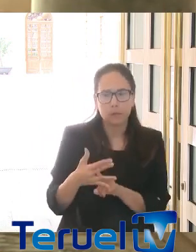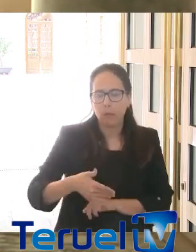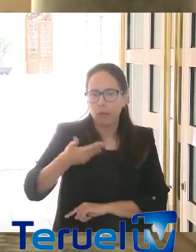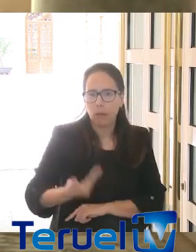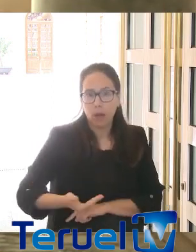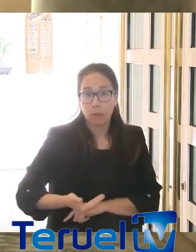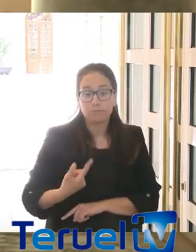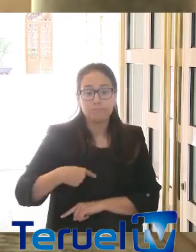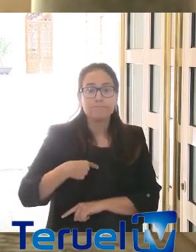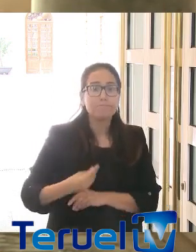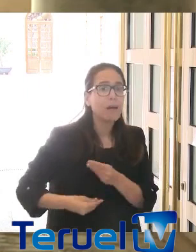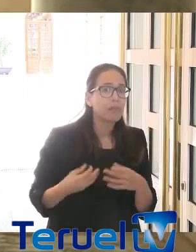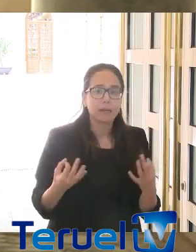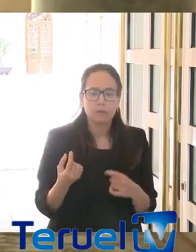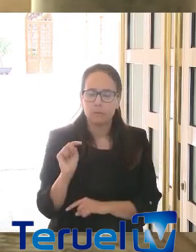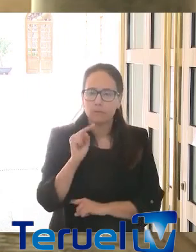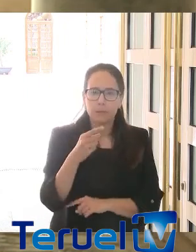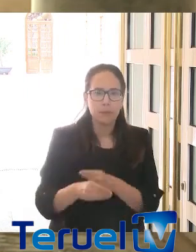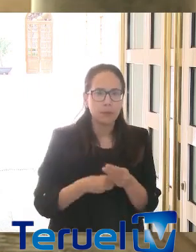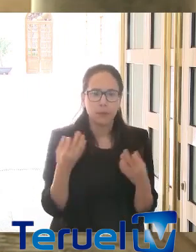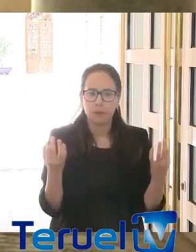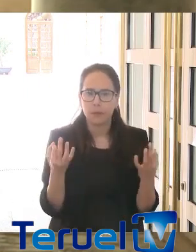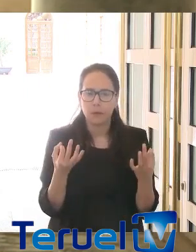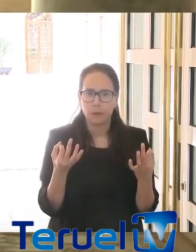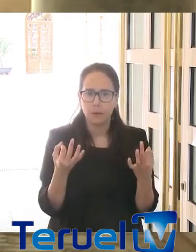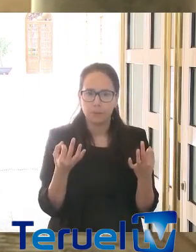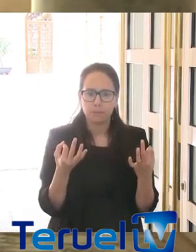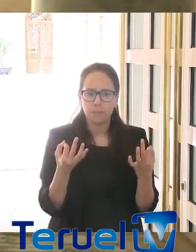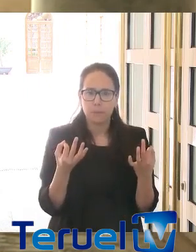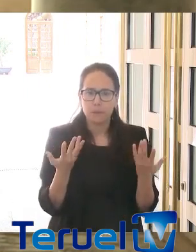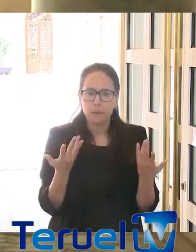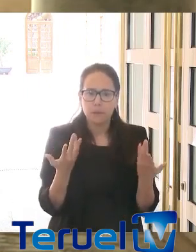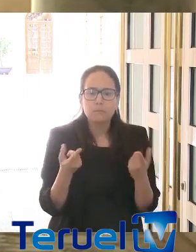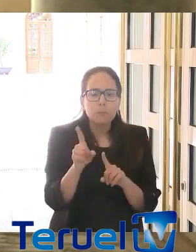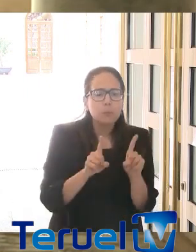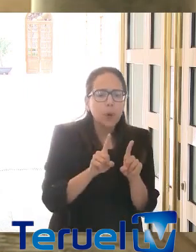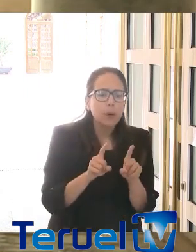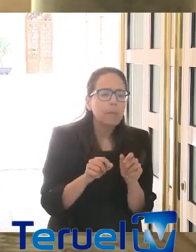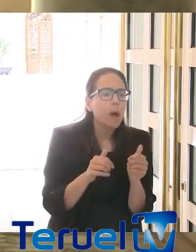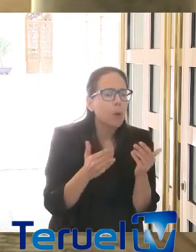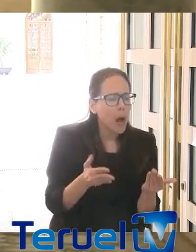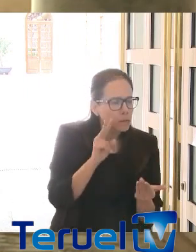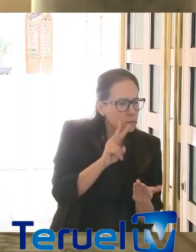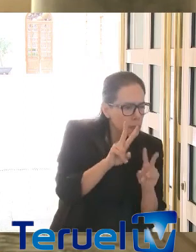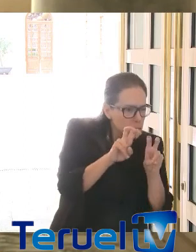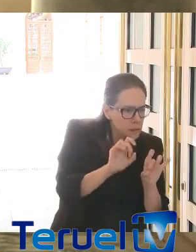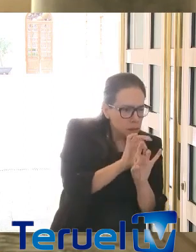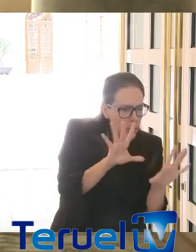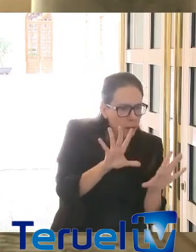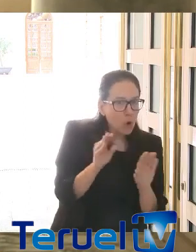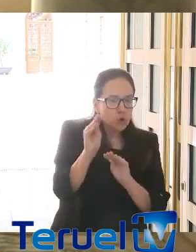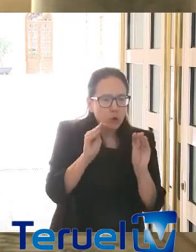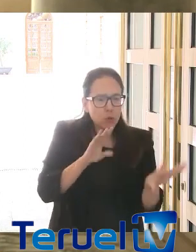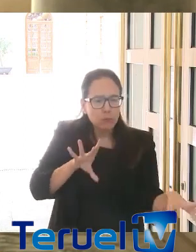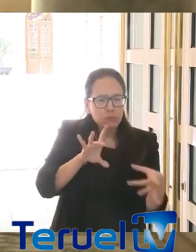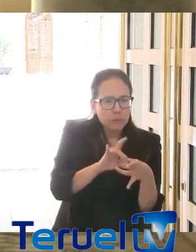ello? Bueno, pues para ello lo primero que hay que hacer es seleccionar el tipo de problemas, buscar la solución, cuantificar